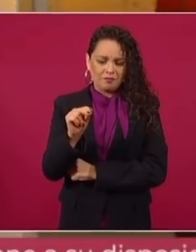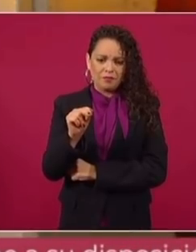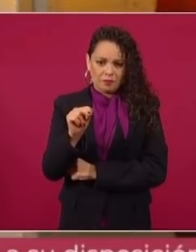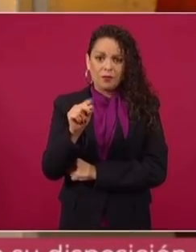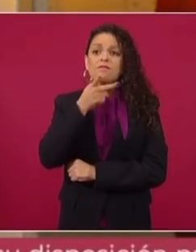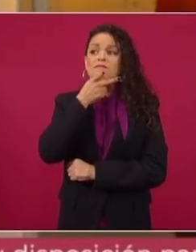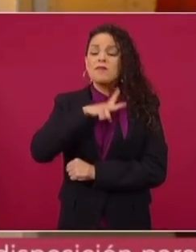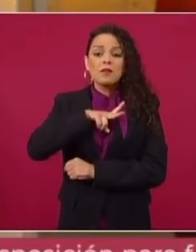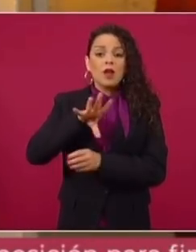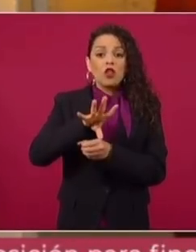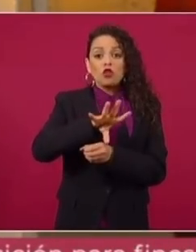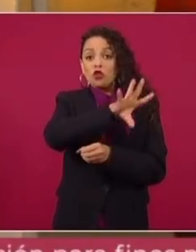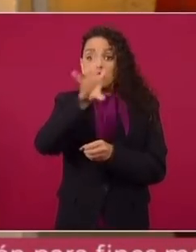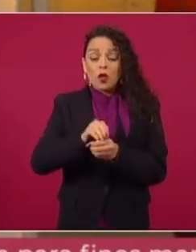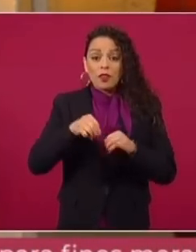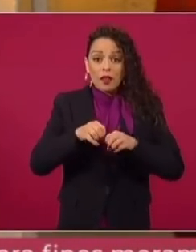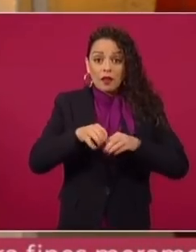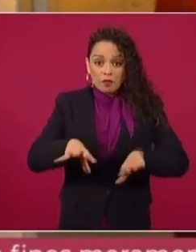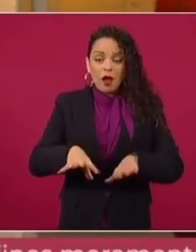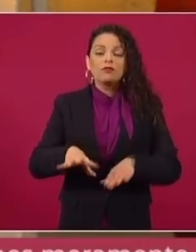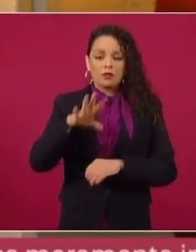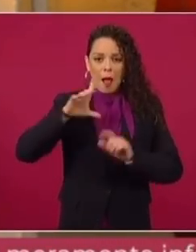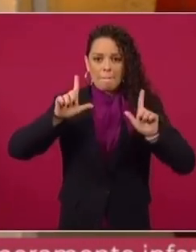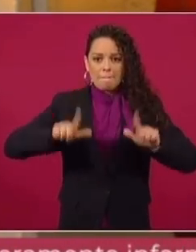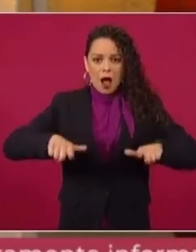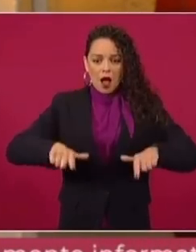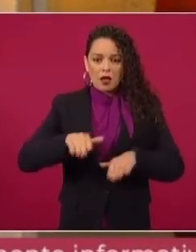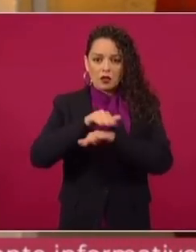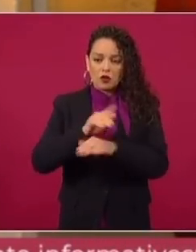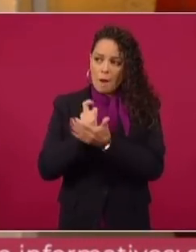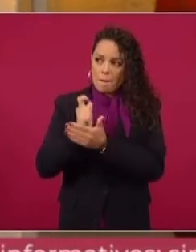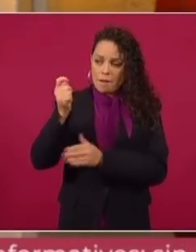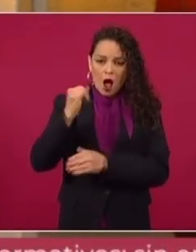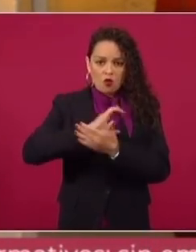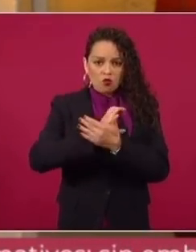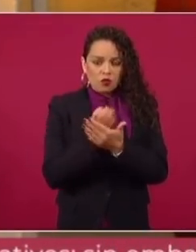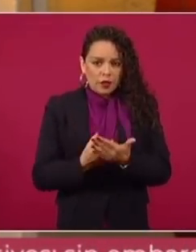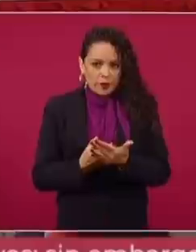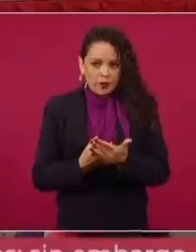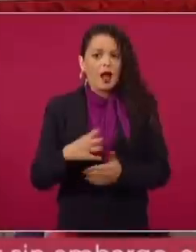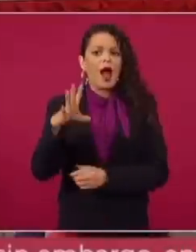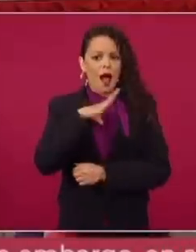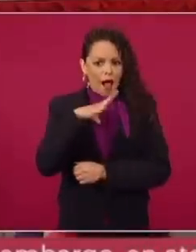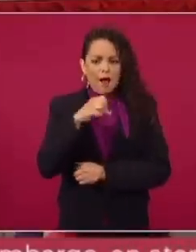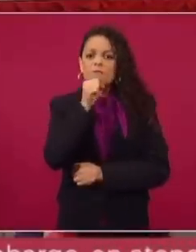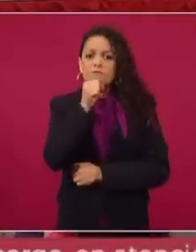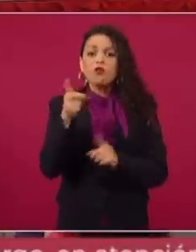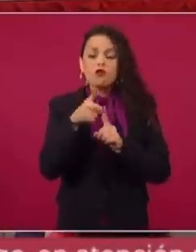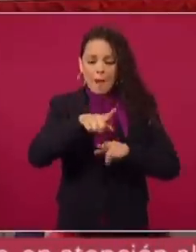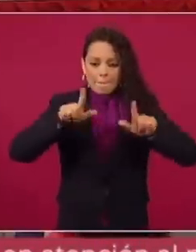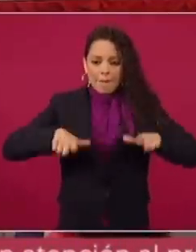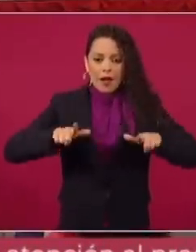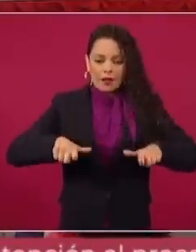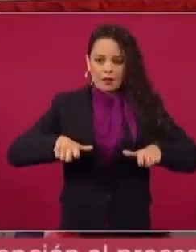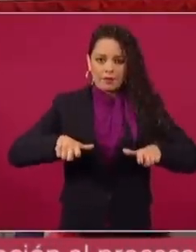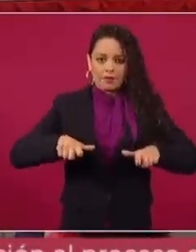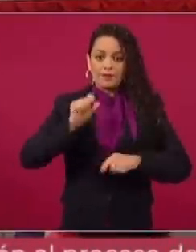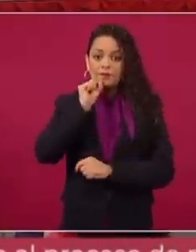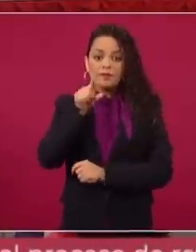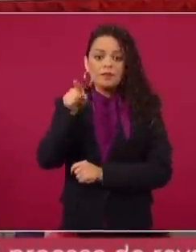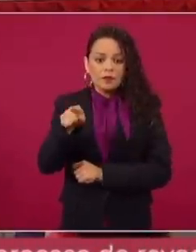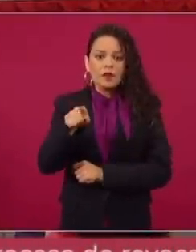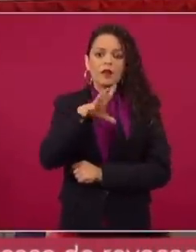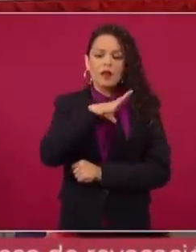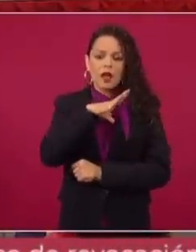Pemex publica toda la información concerniente a sus contratos y a sus pagos. Y también en ese micrositio se van a encontrar una